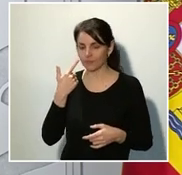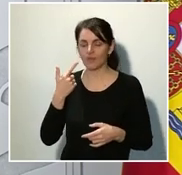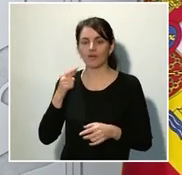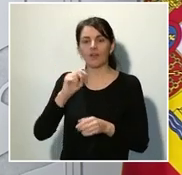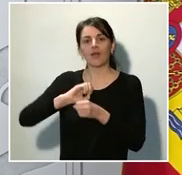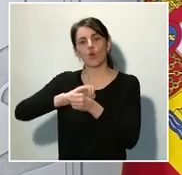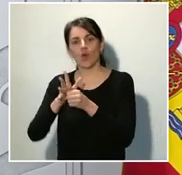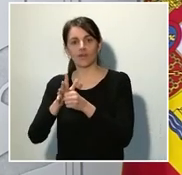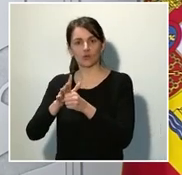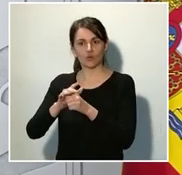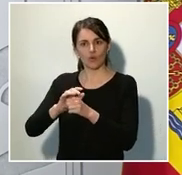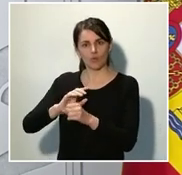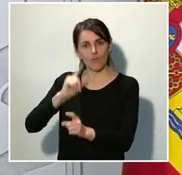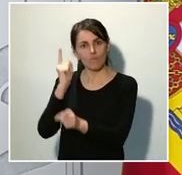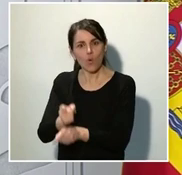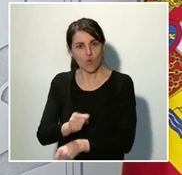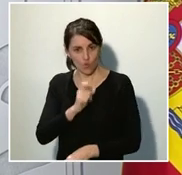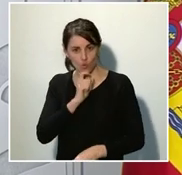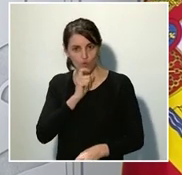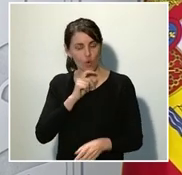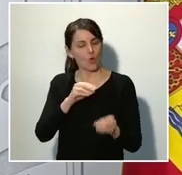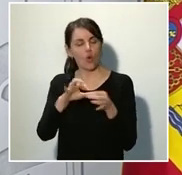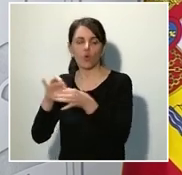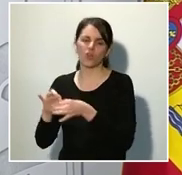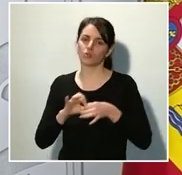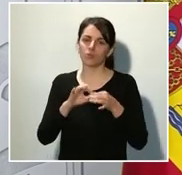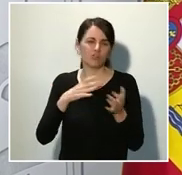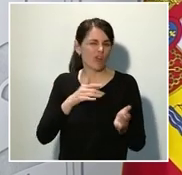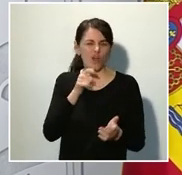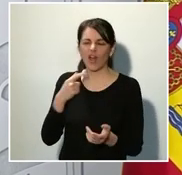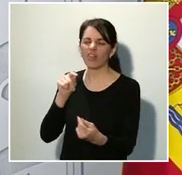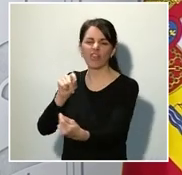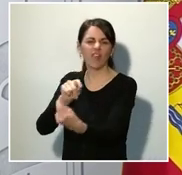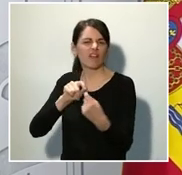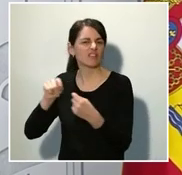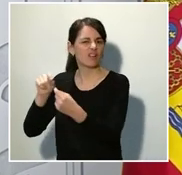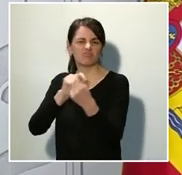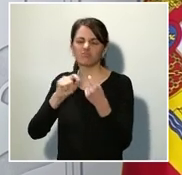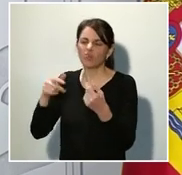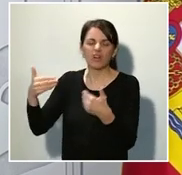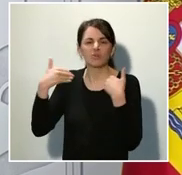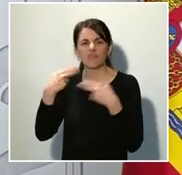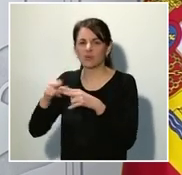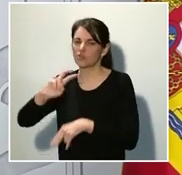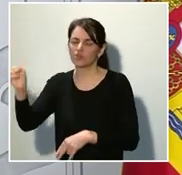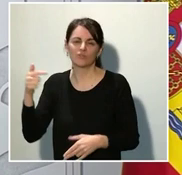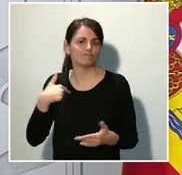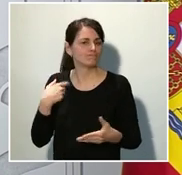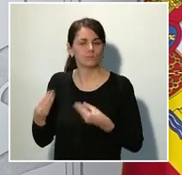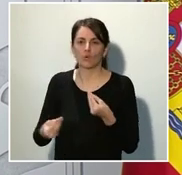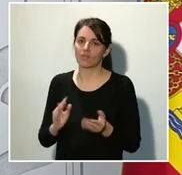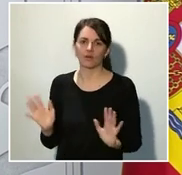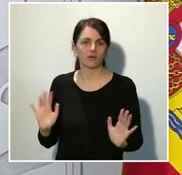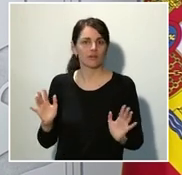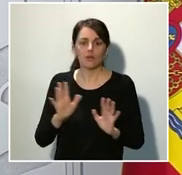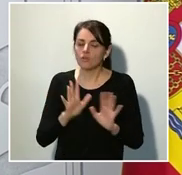de discusión pública con ningún responsable político. Estoy enfocado 100% como conjunto del Gobierno a